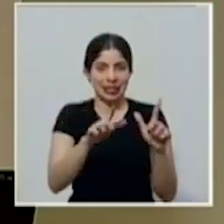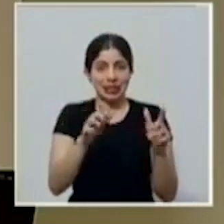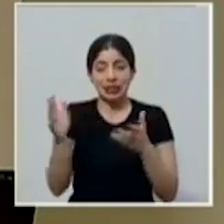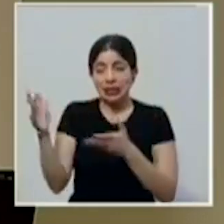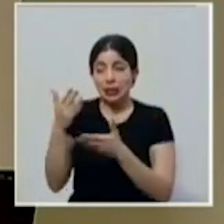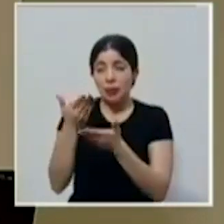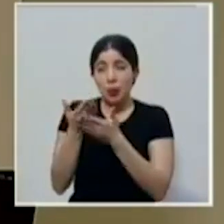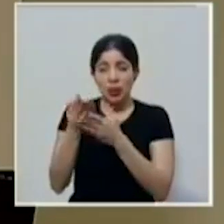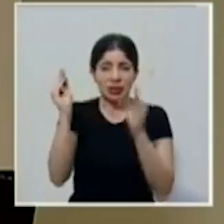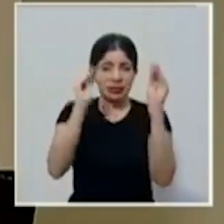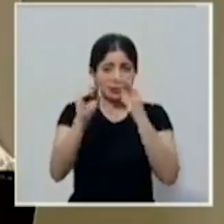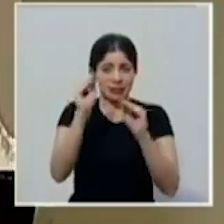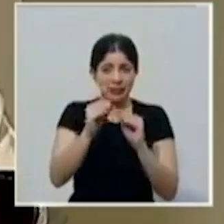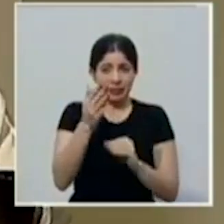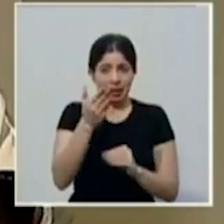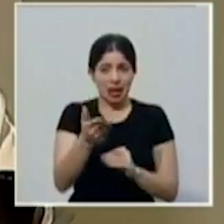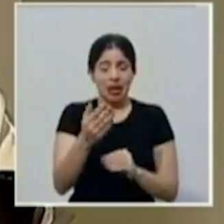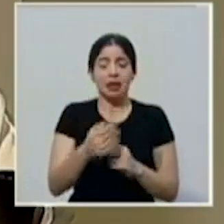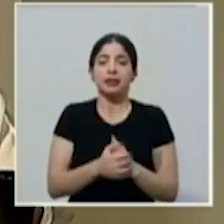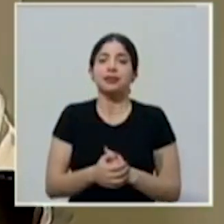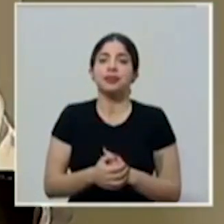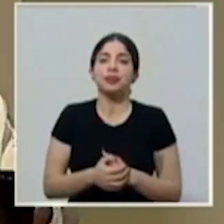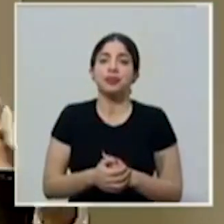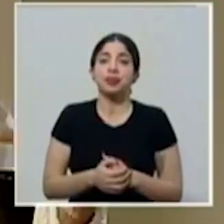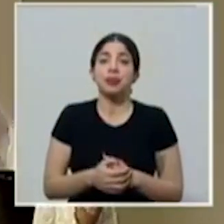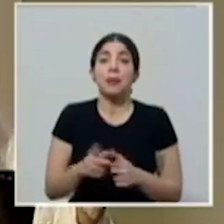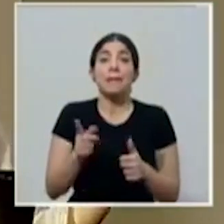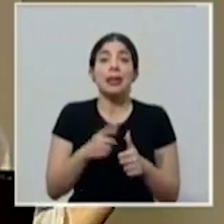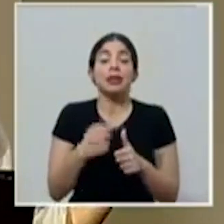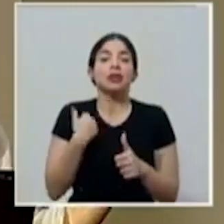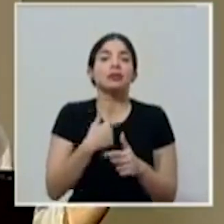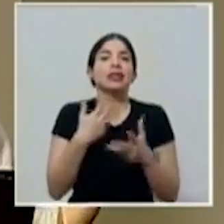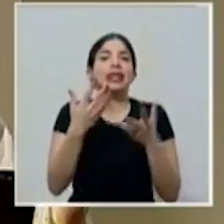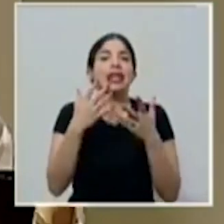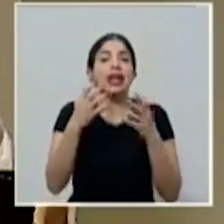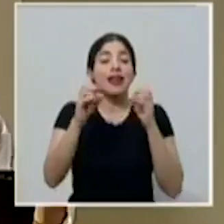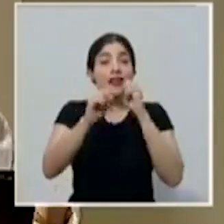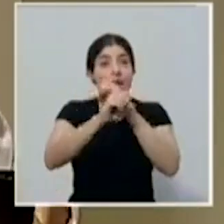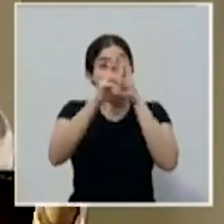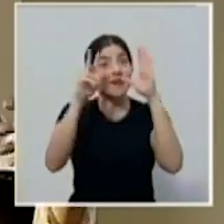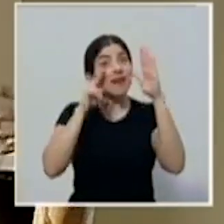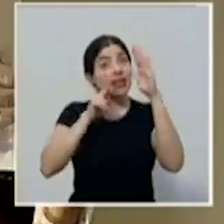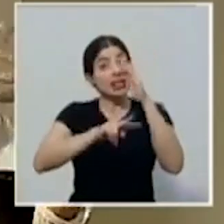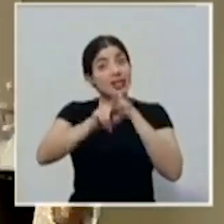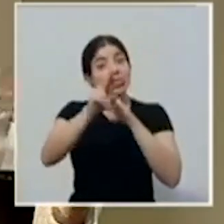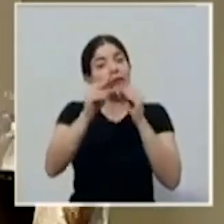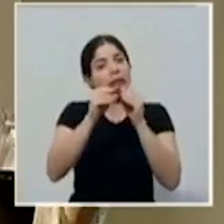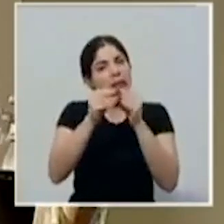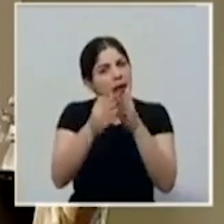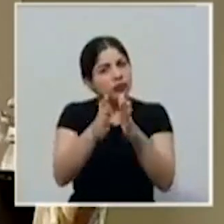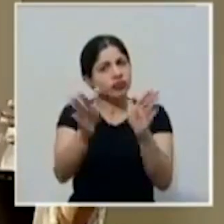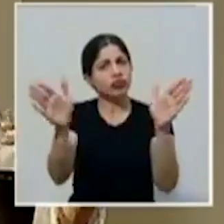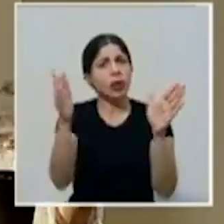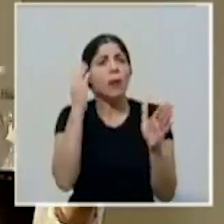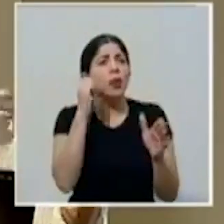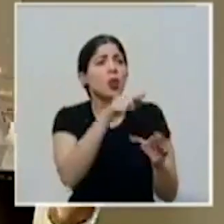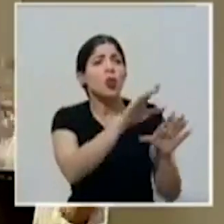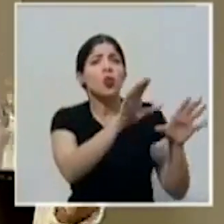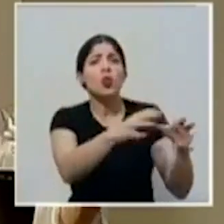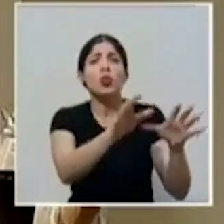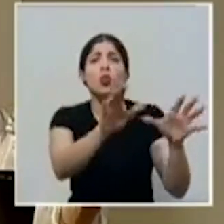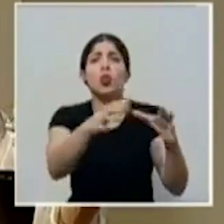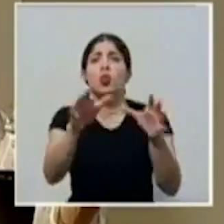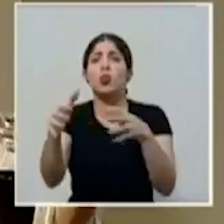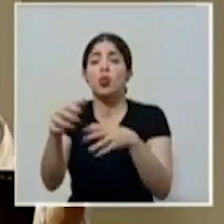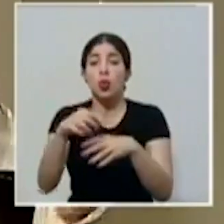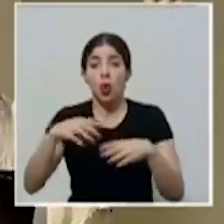que estamos… Primero, queremos ampliar la visión, porque es nada más… Son sectores muy importantes, pero no tenemos